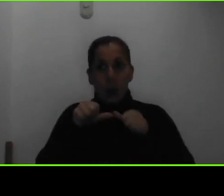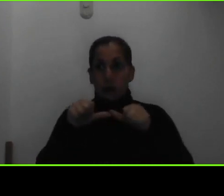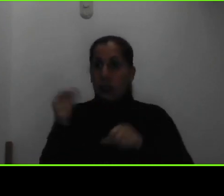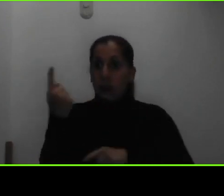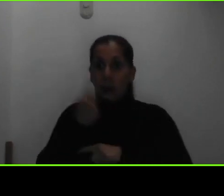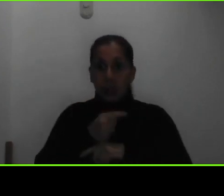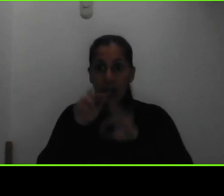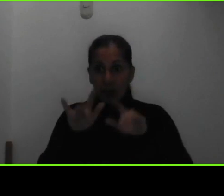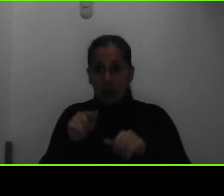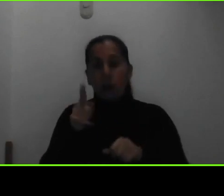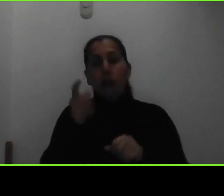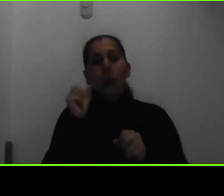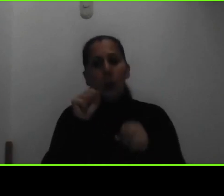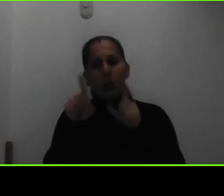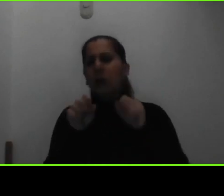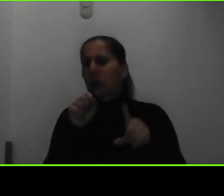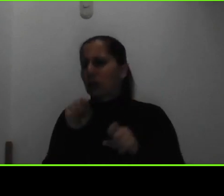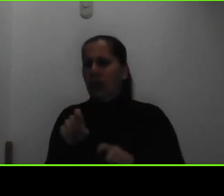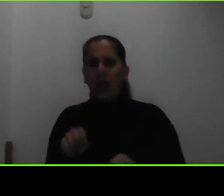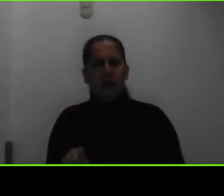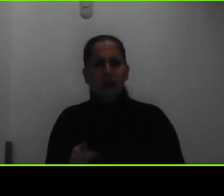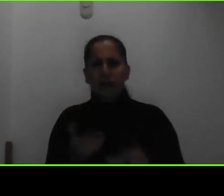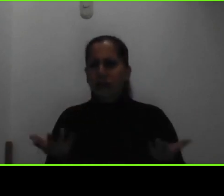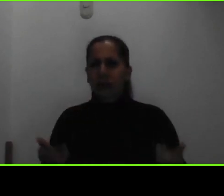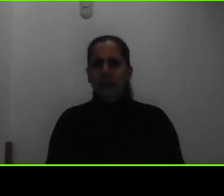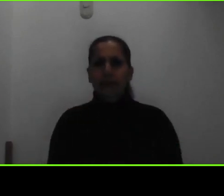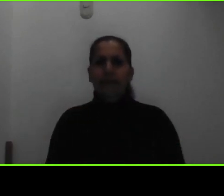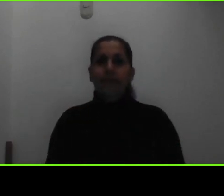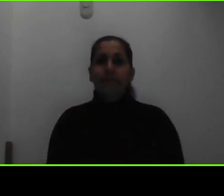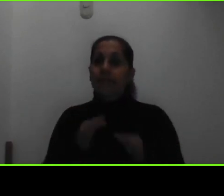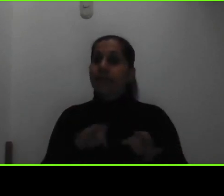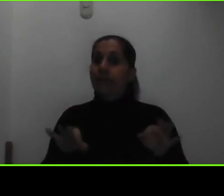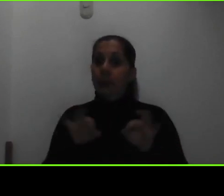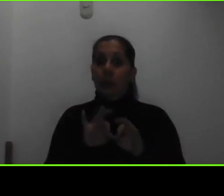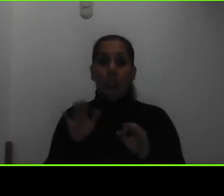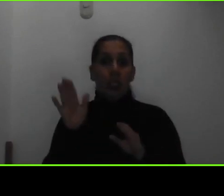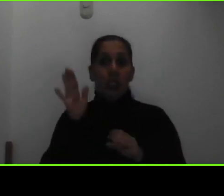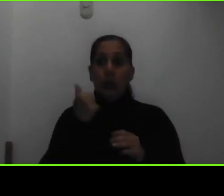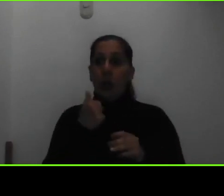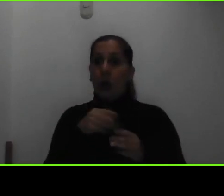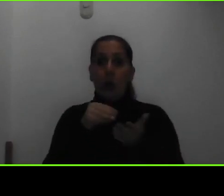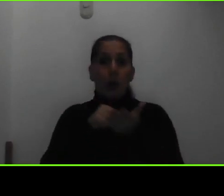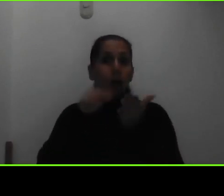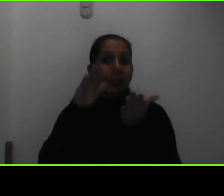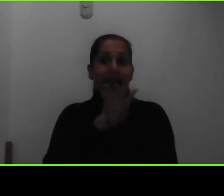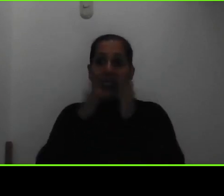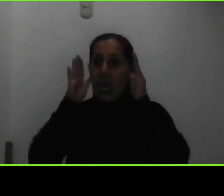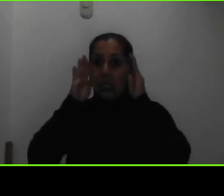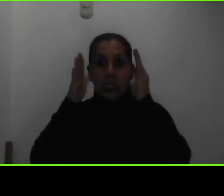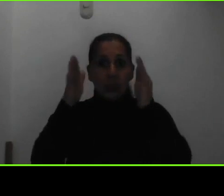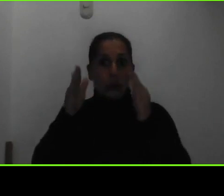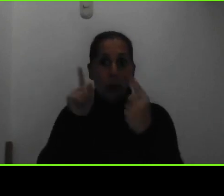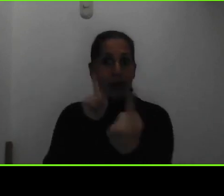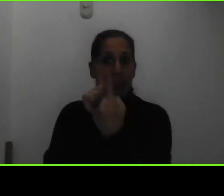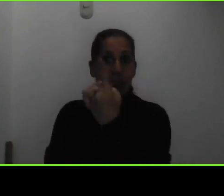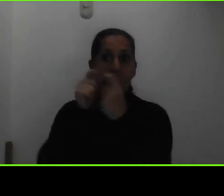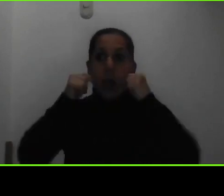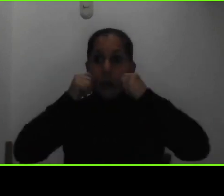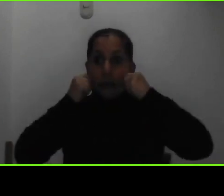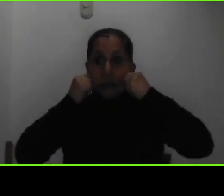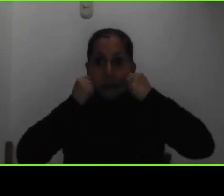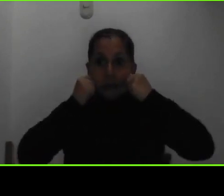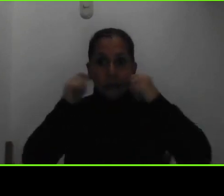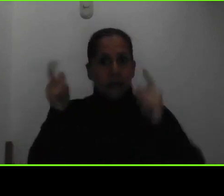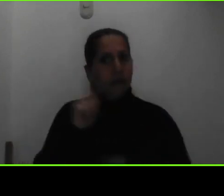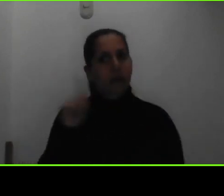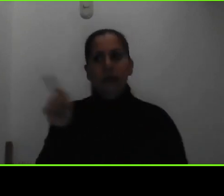las consultas respectivas importante no vamos a tener una cita de atención presencial y